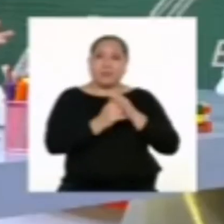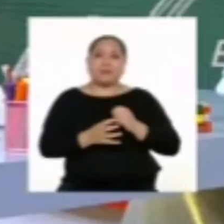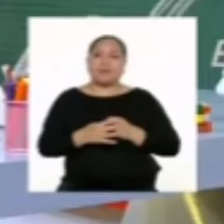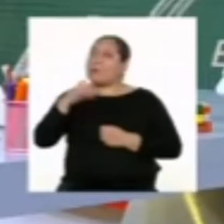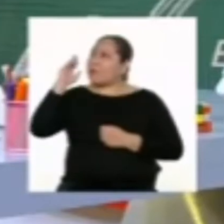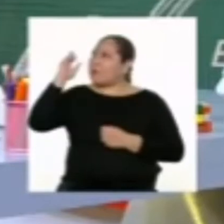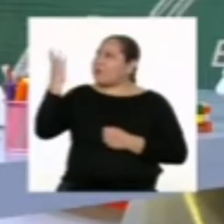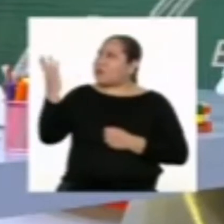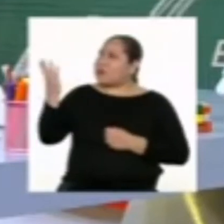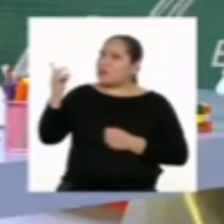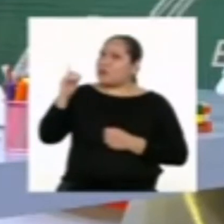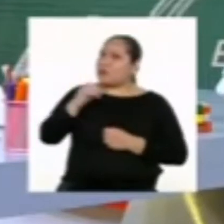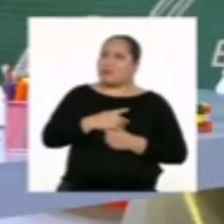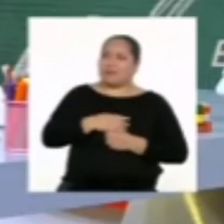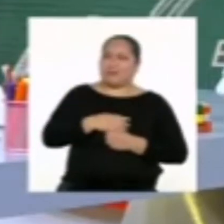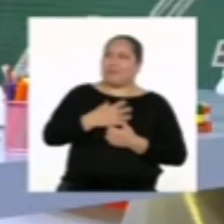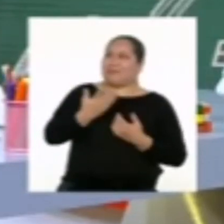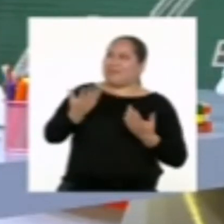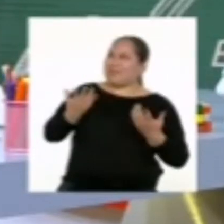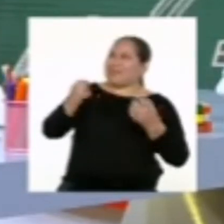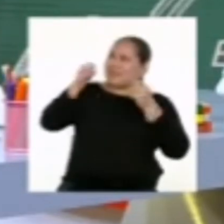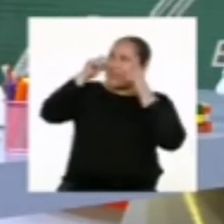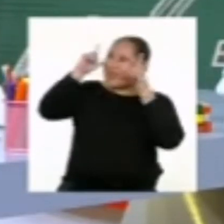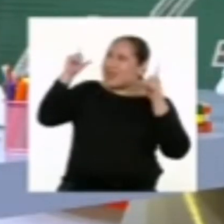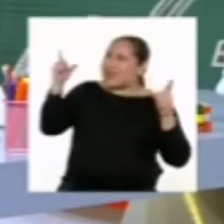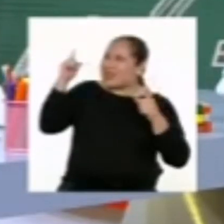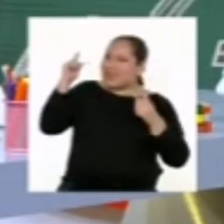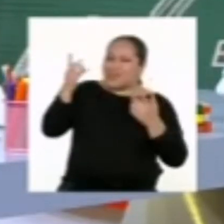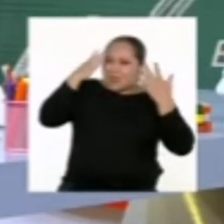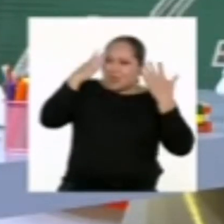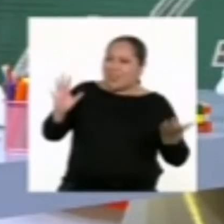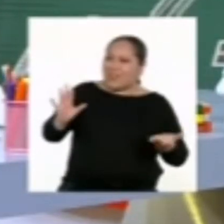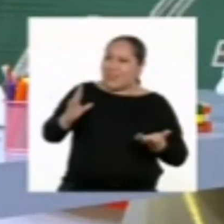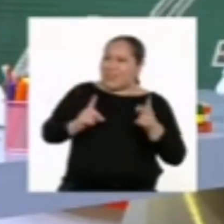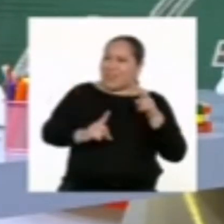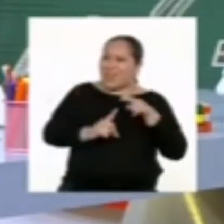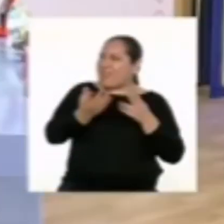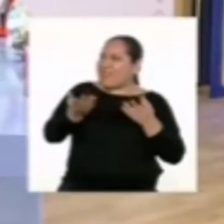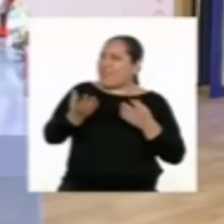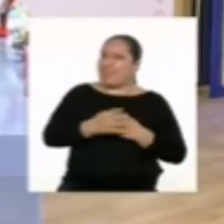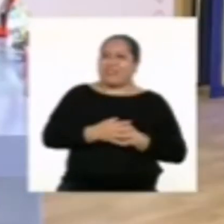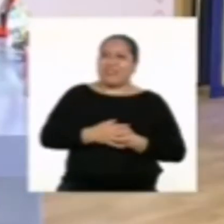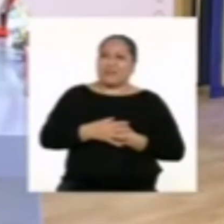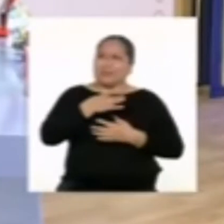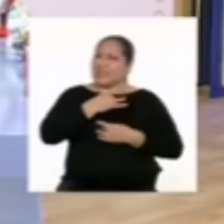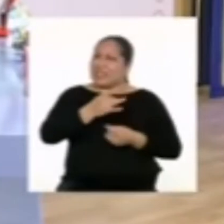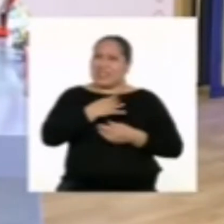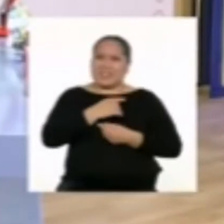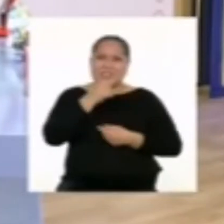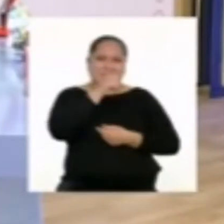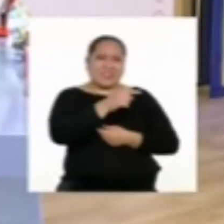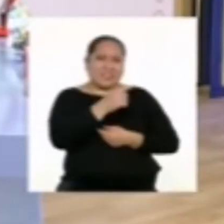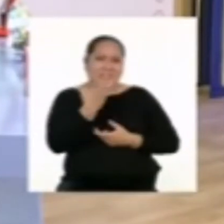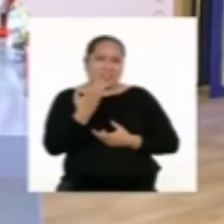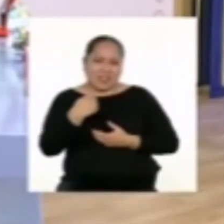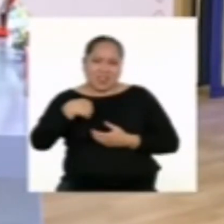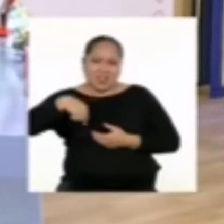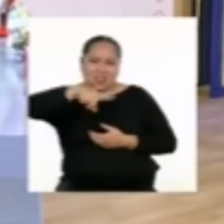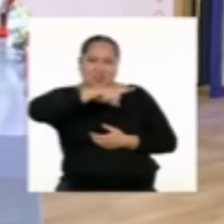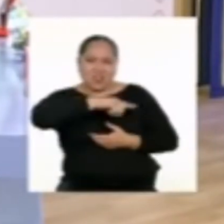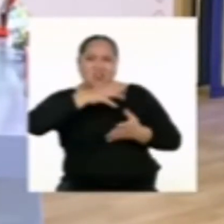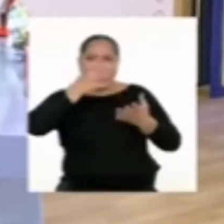Profesora Elizabeth, no puedo creer que exista algo así. Me parece muy interesante. Tiene justamente lo que